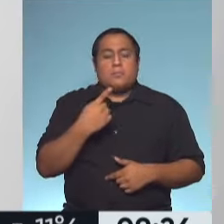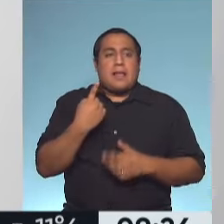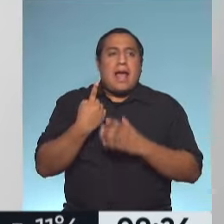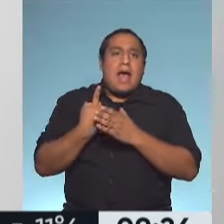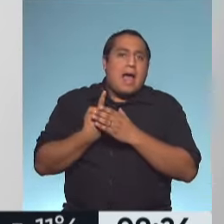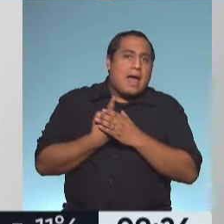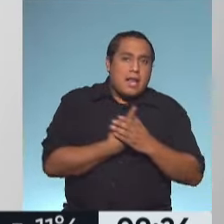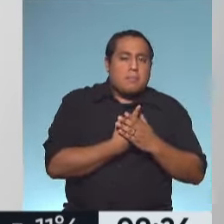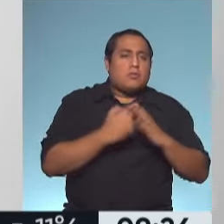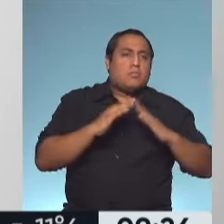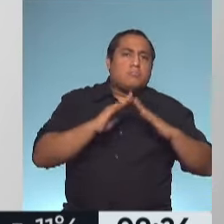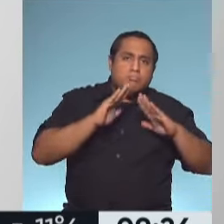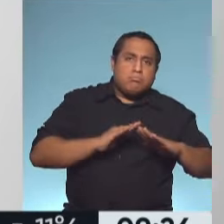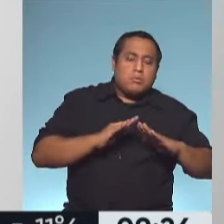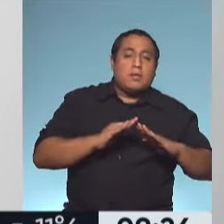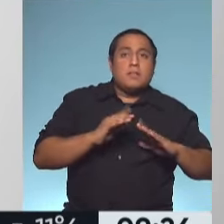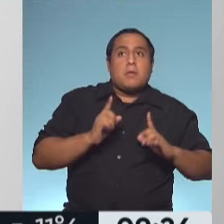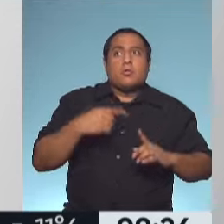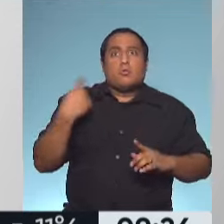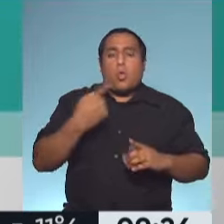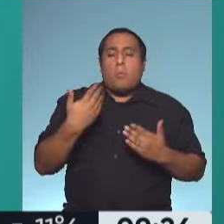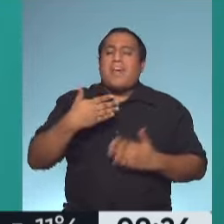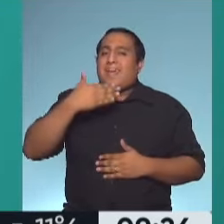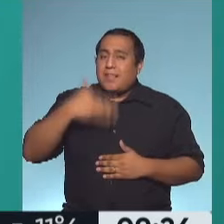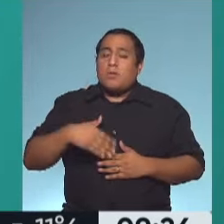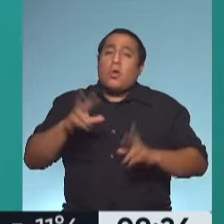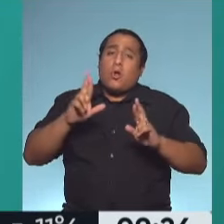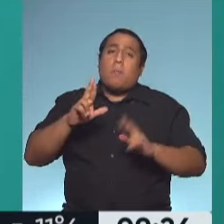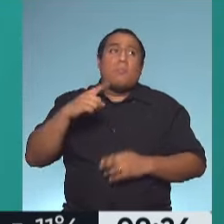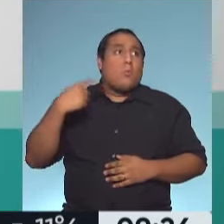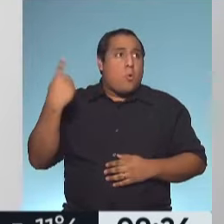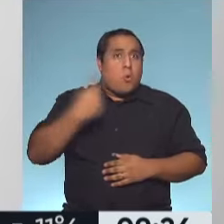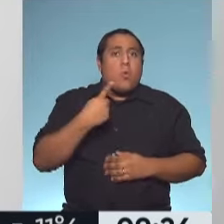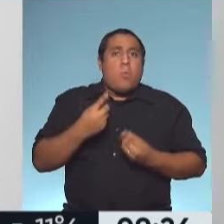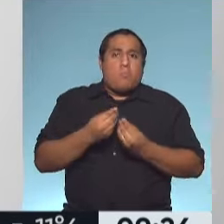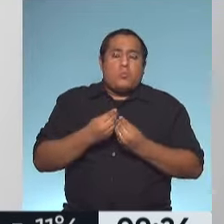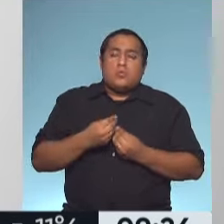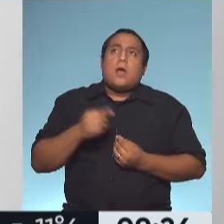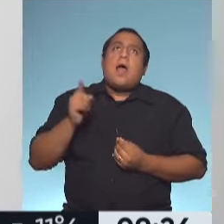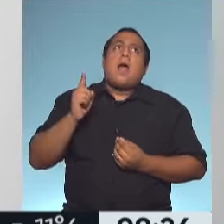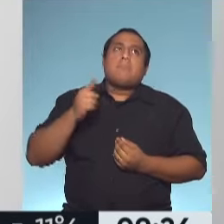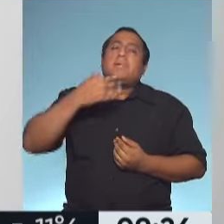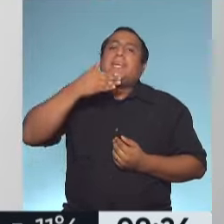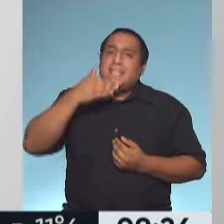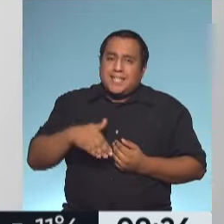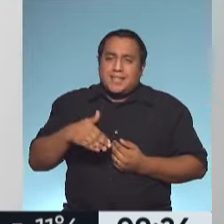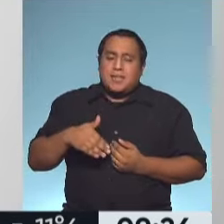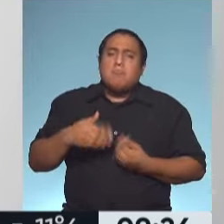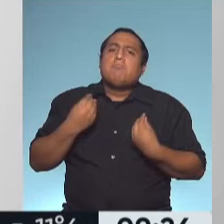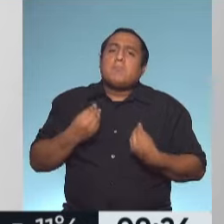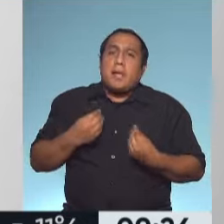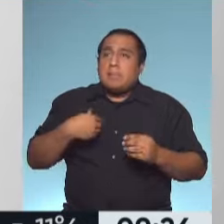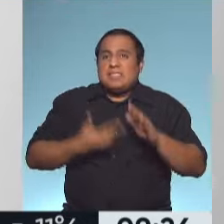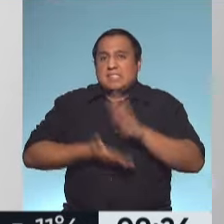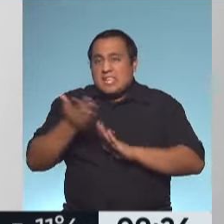o con la posibilidad de comprender, ojalá muchos seamos los que seamos parte de ese grupo, valga la redundancia, de que hay que salir lo